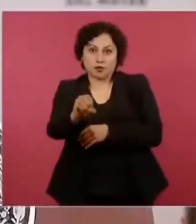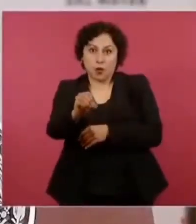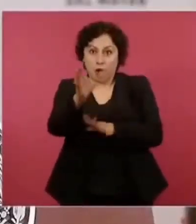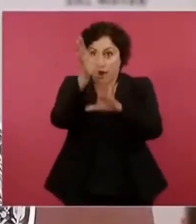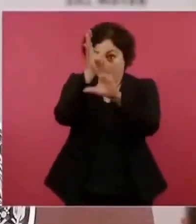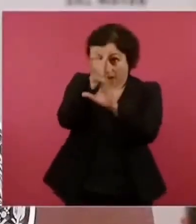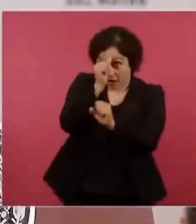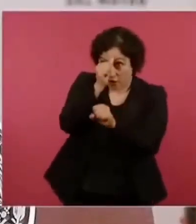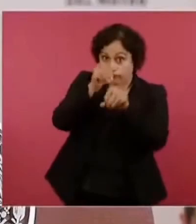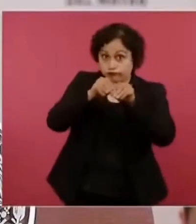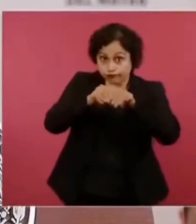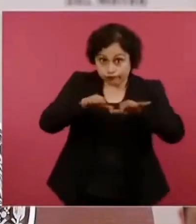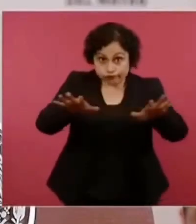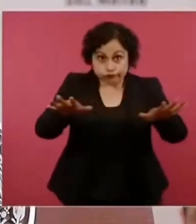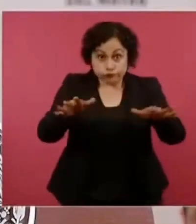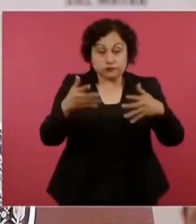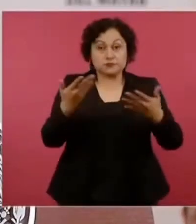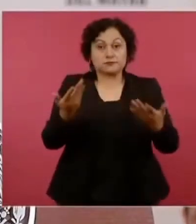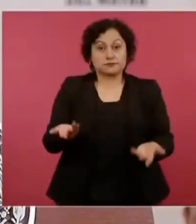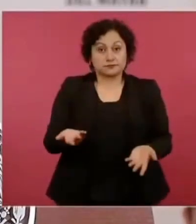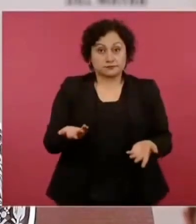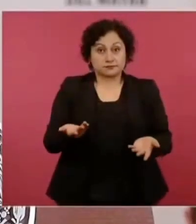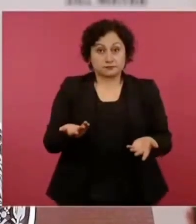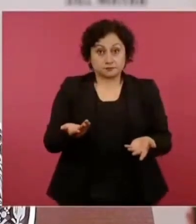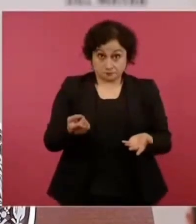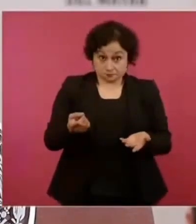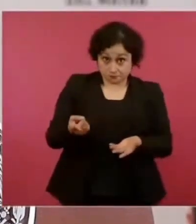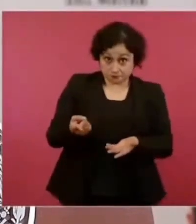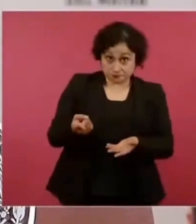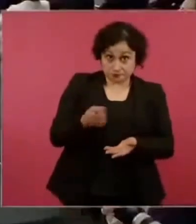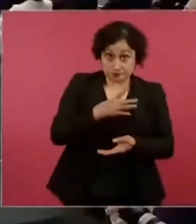¿El Heraldo tiene convenio de publicidad?